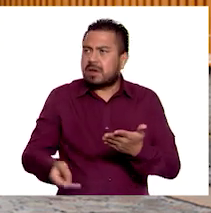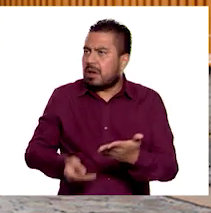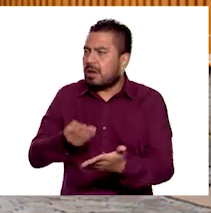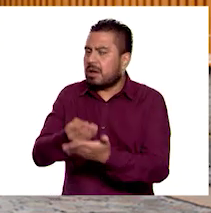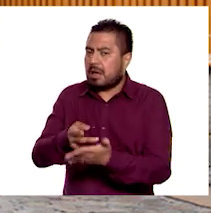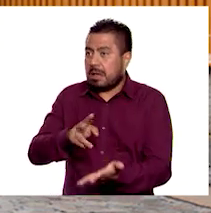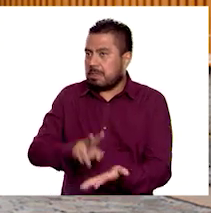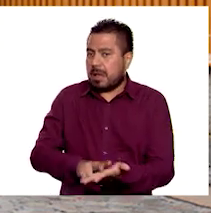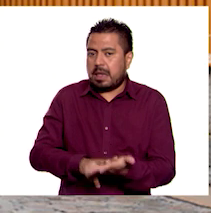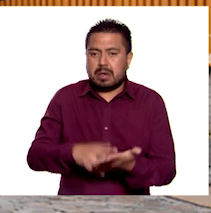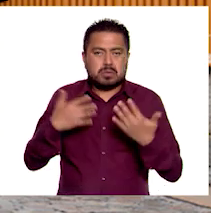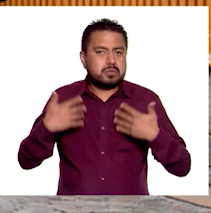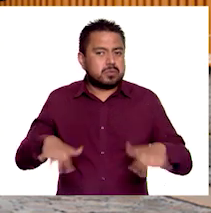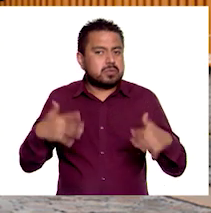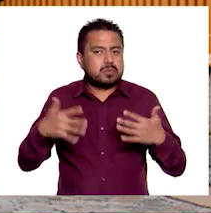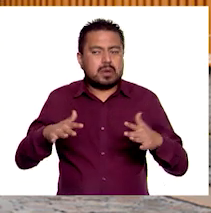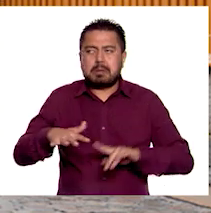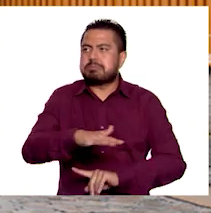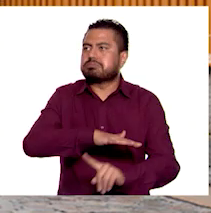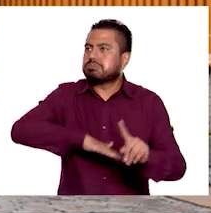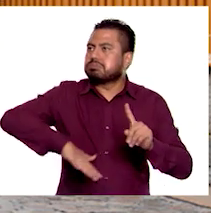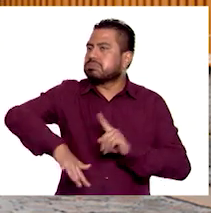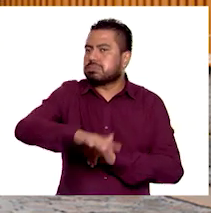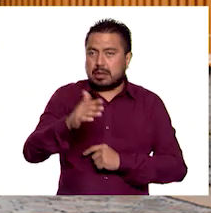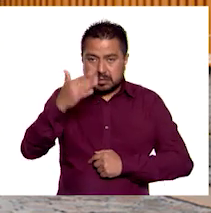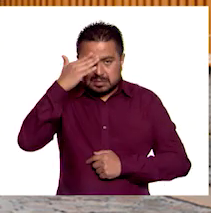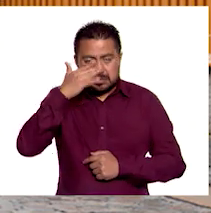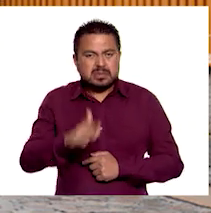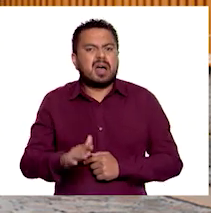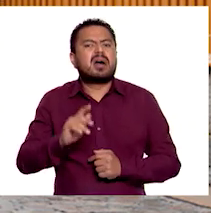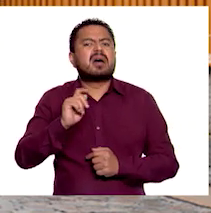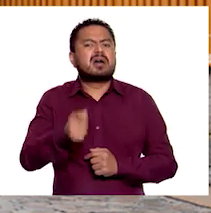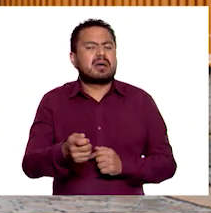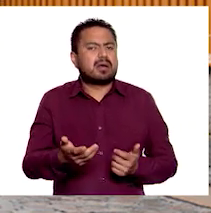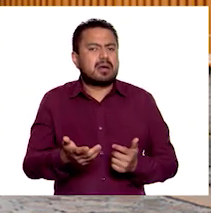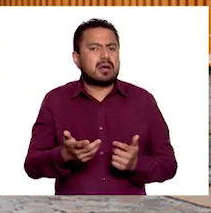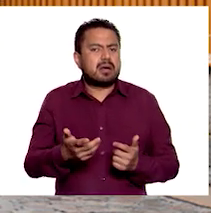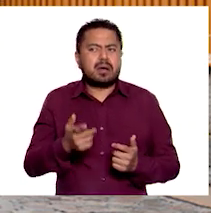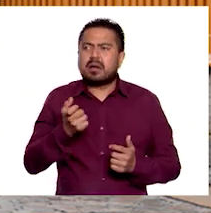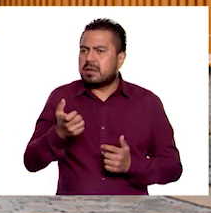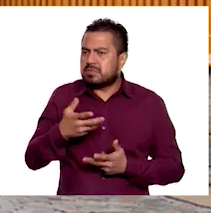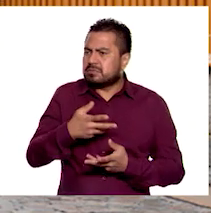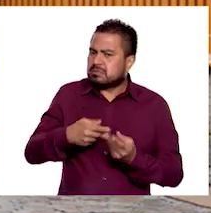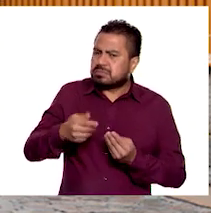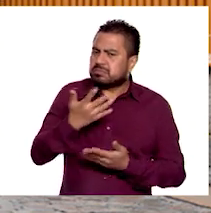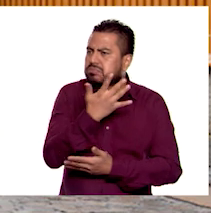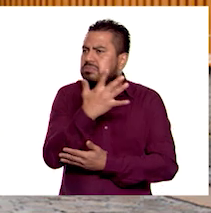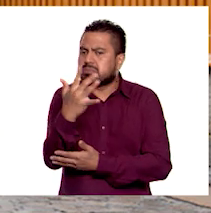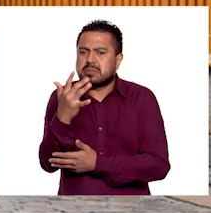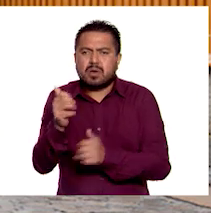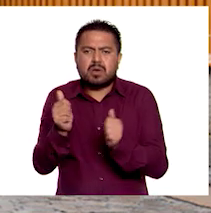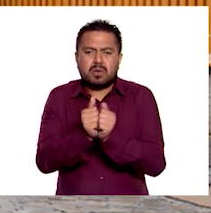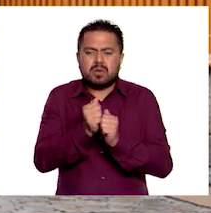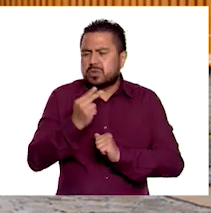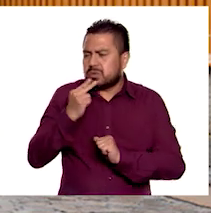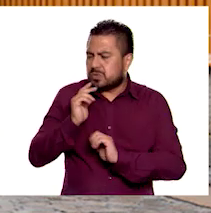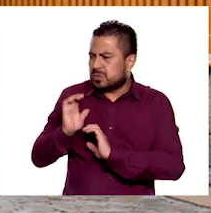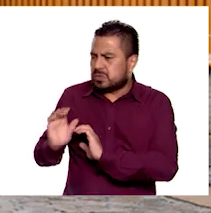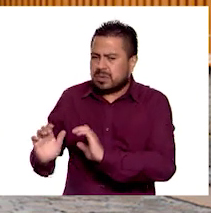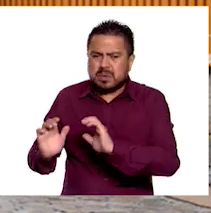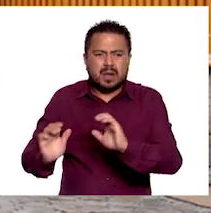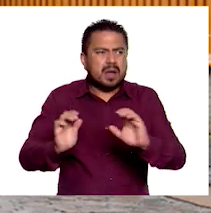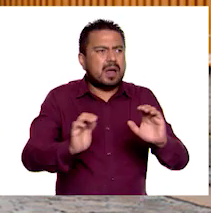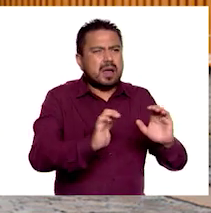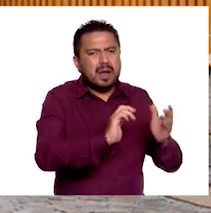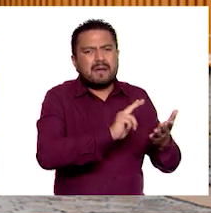gran valor a su ambiente. ¿Saben qué? Cuidando sus recursos naturales, conservando sus áreas